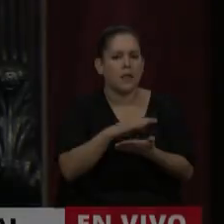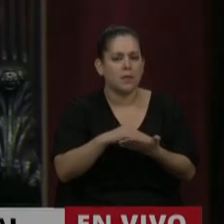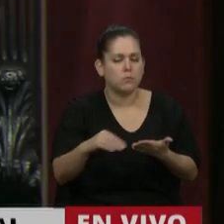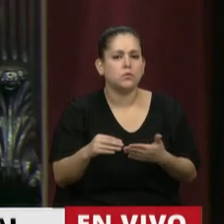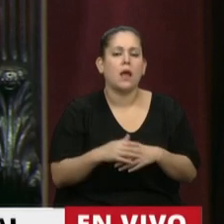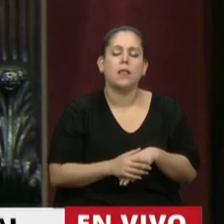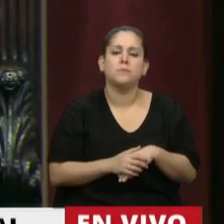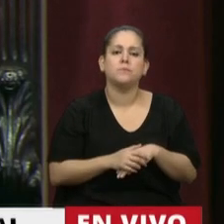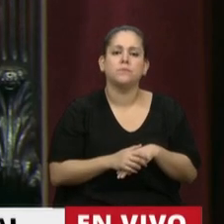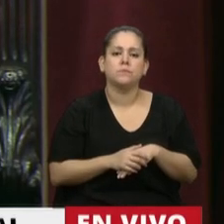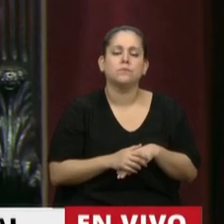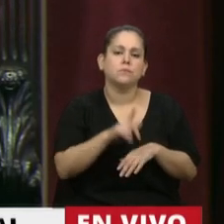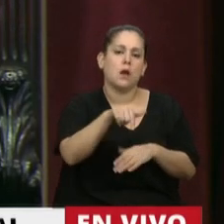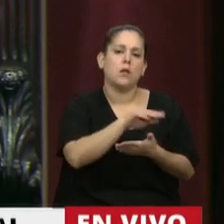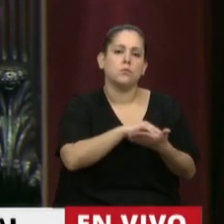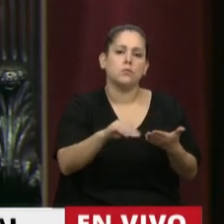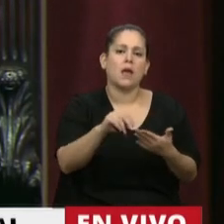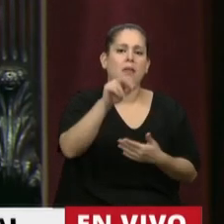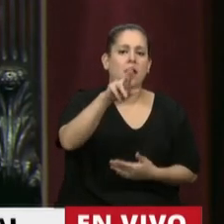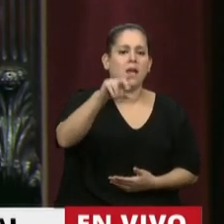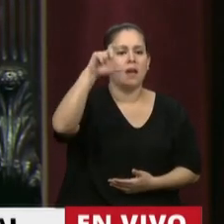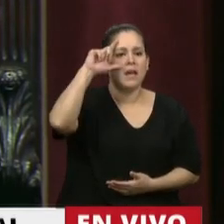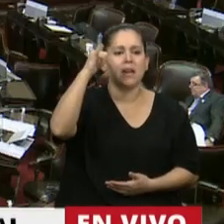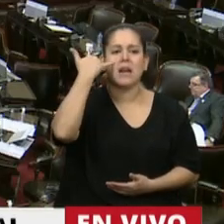Tiene la palabra la diputada Roxana Reyes.